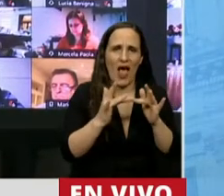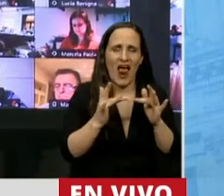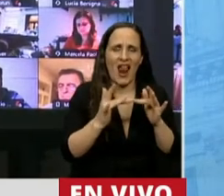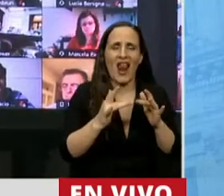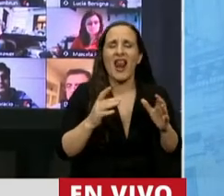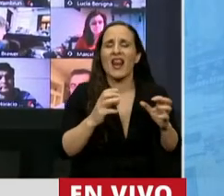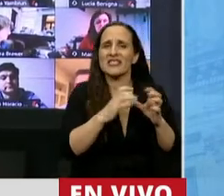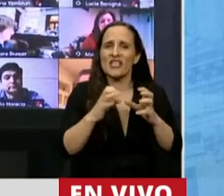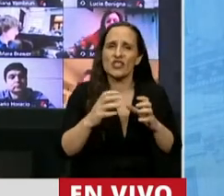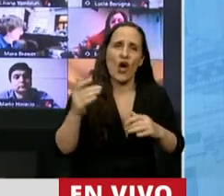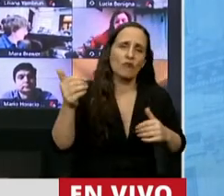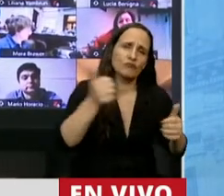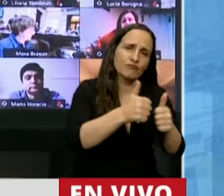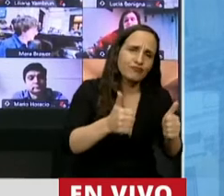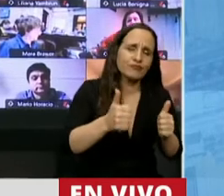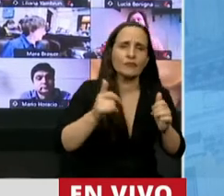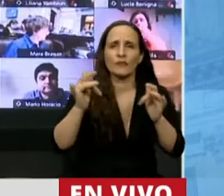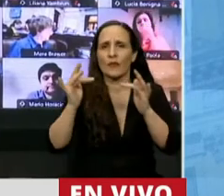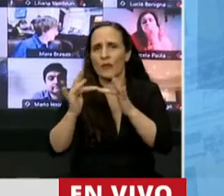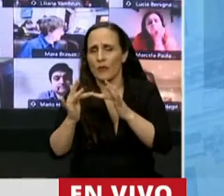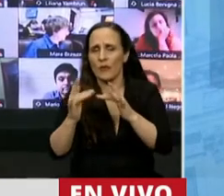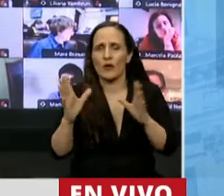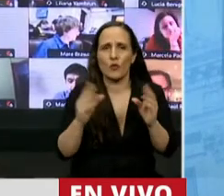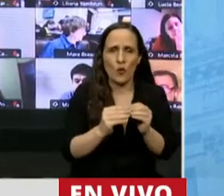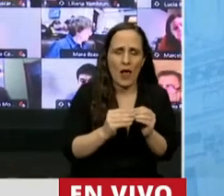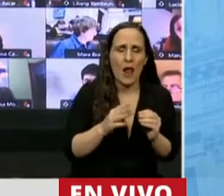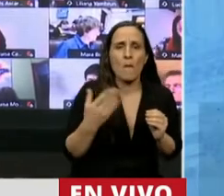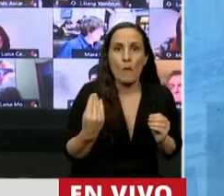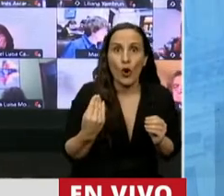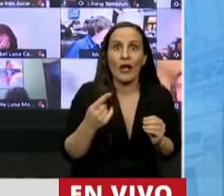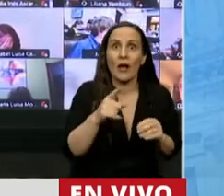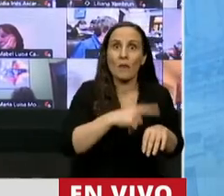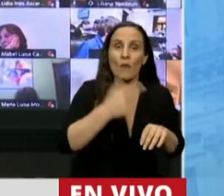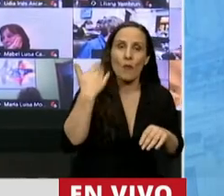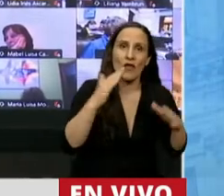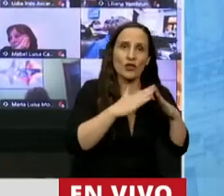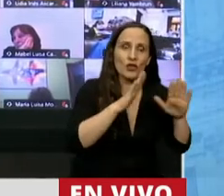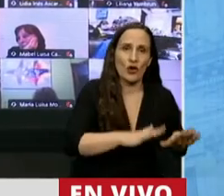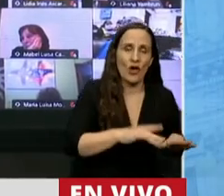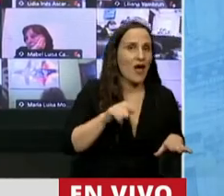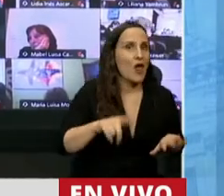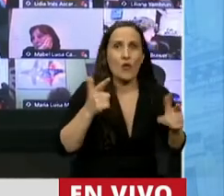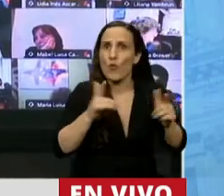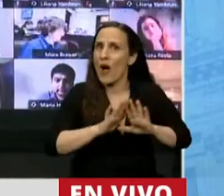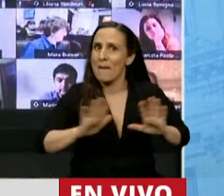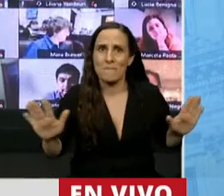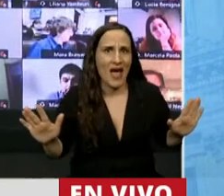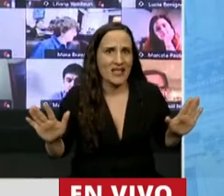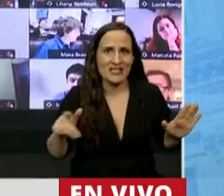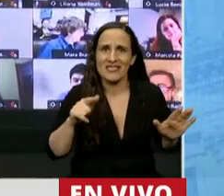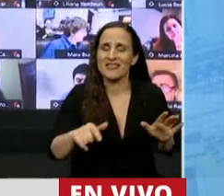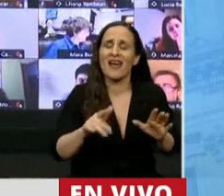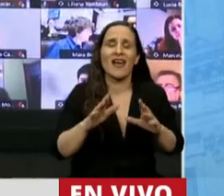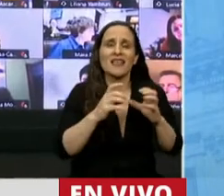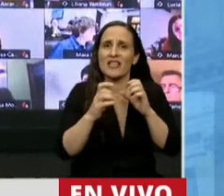mixtas. Porque había aislamiento y nos lo pidieron y para que funcionara. No hay más aislamiento, no hay más sesiones